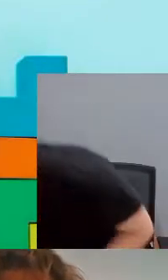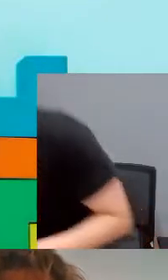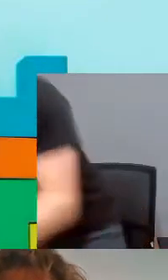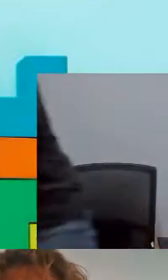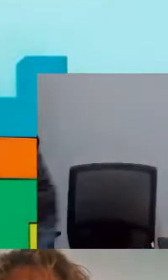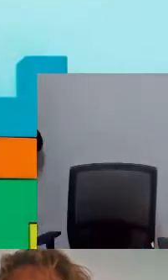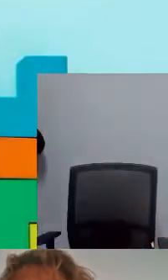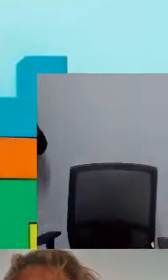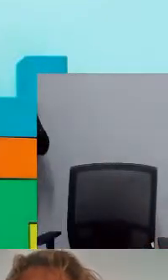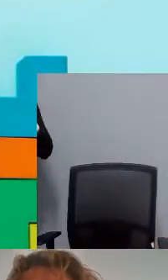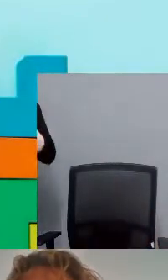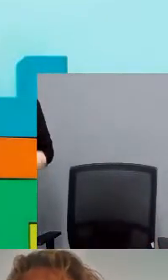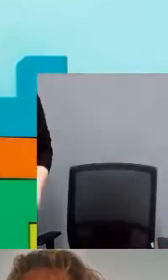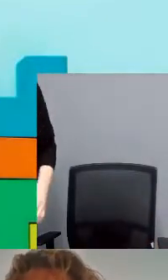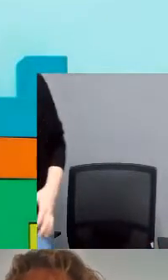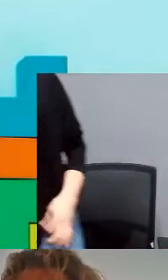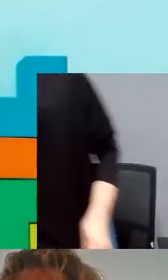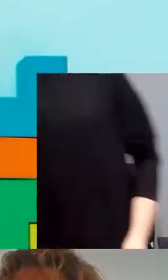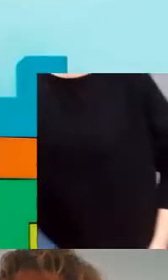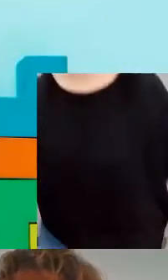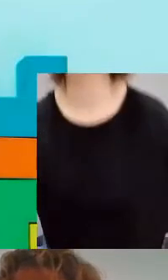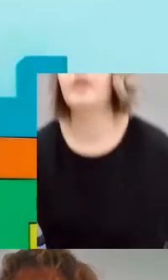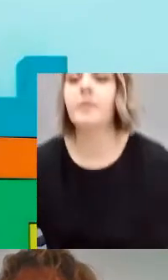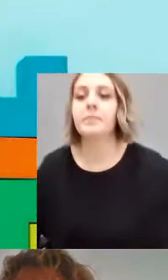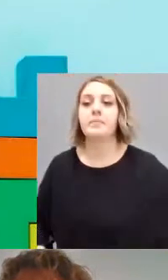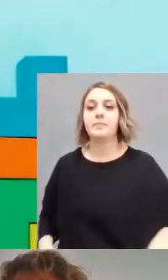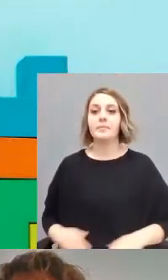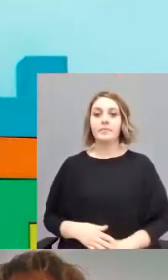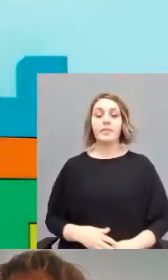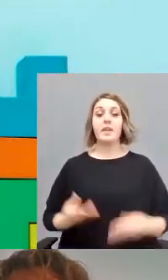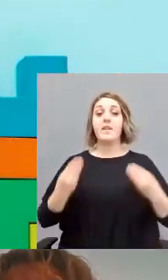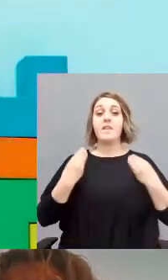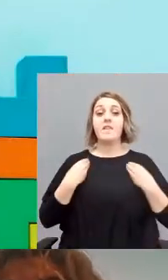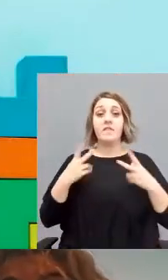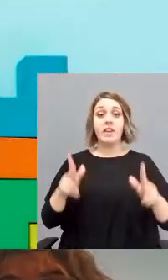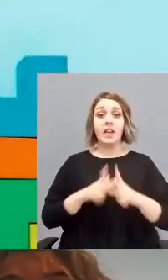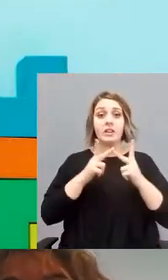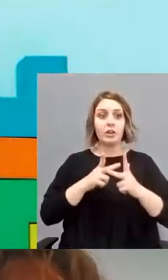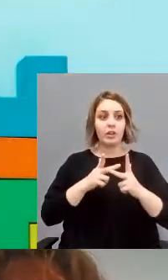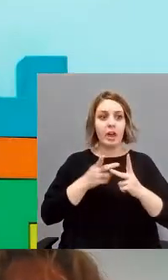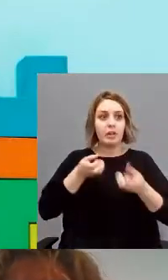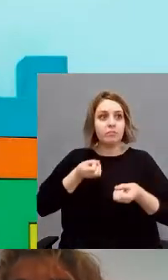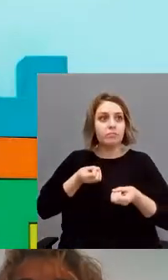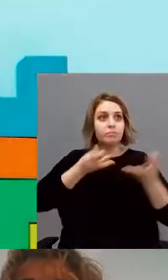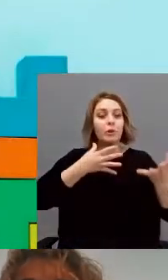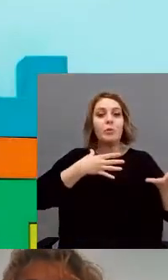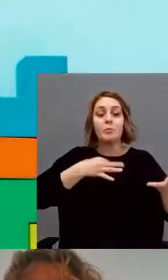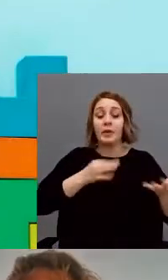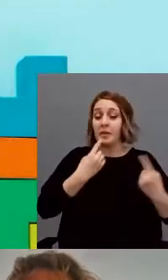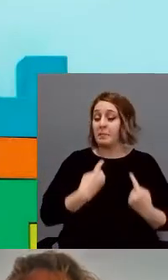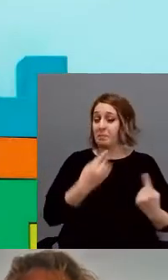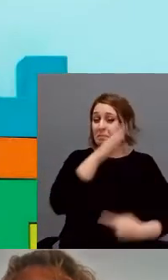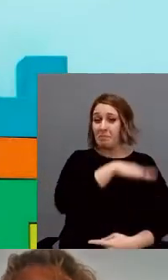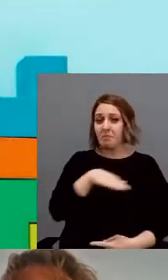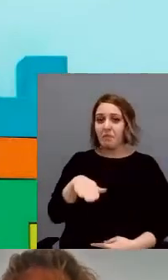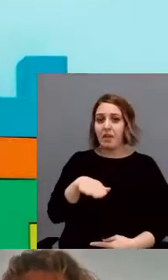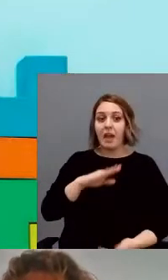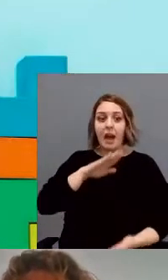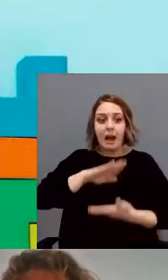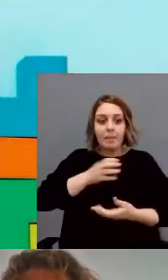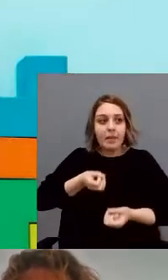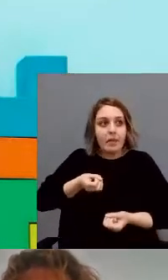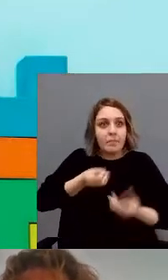La capacidad de contar es fundamental para la vida social desde la primera infancia, es decir,